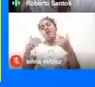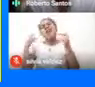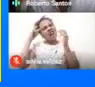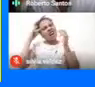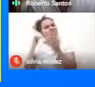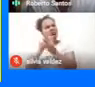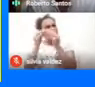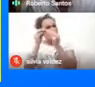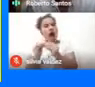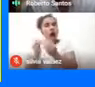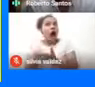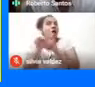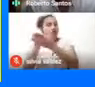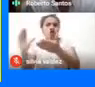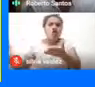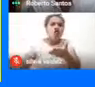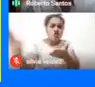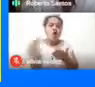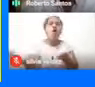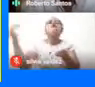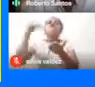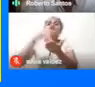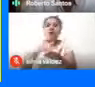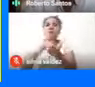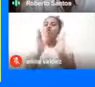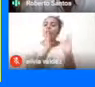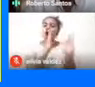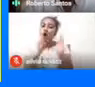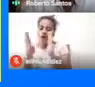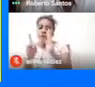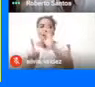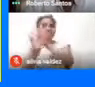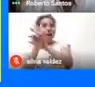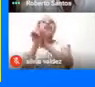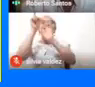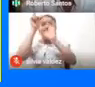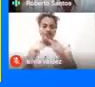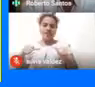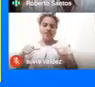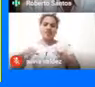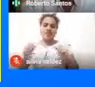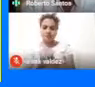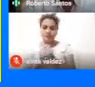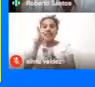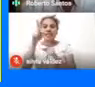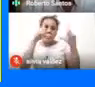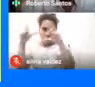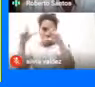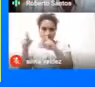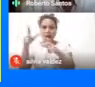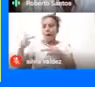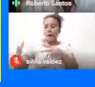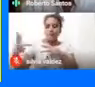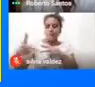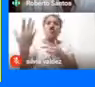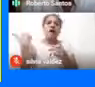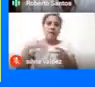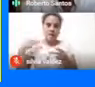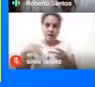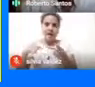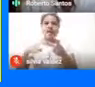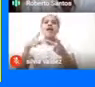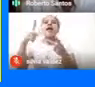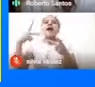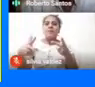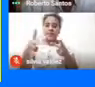Contribuirá A que todo Vuelva Al orden original Que debe tener Esas son fotografías De la caminata De Armenia De la